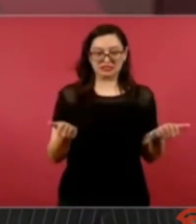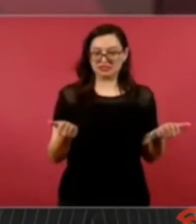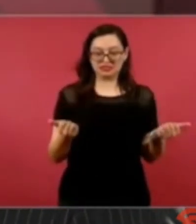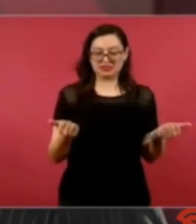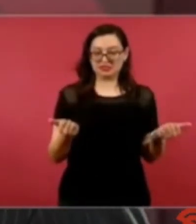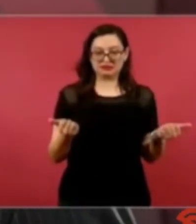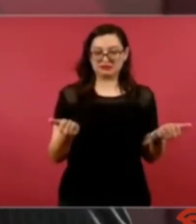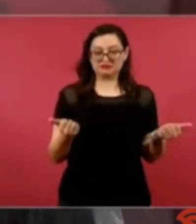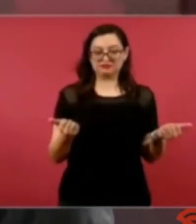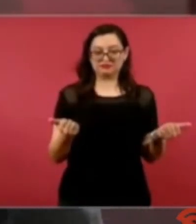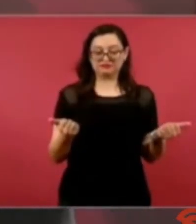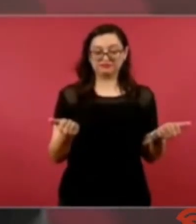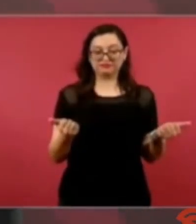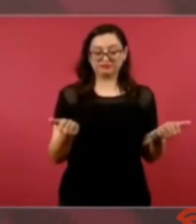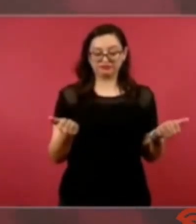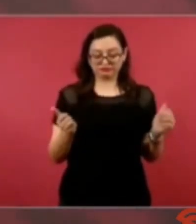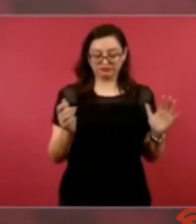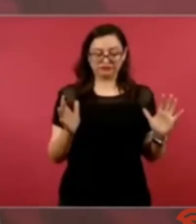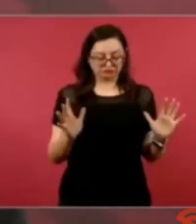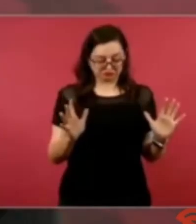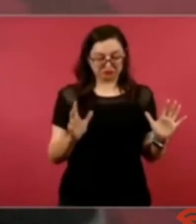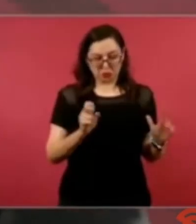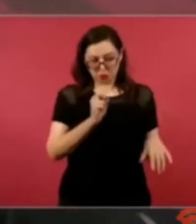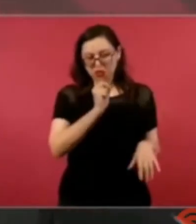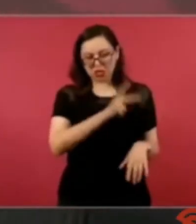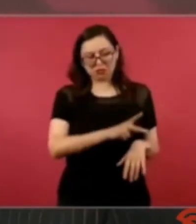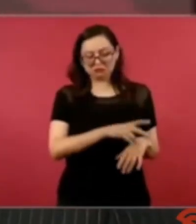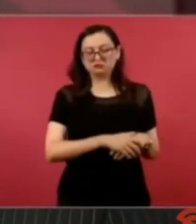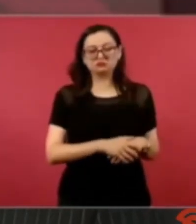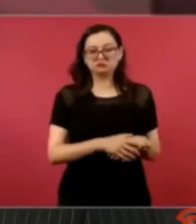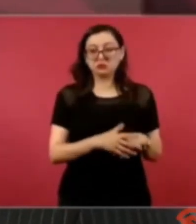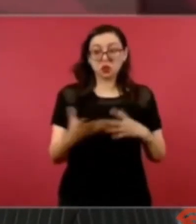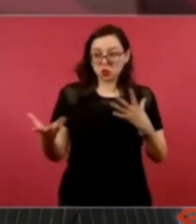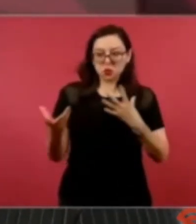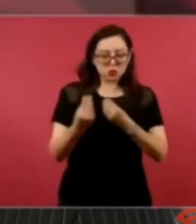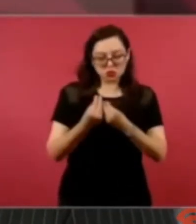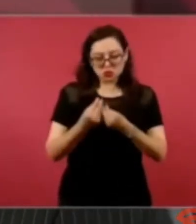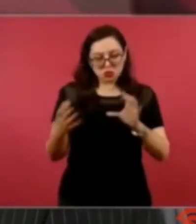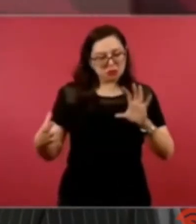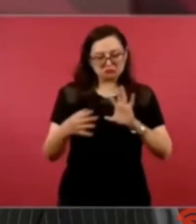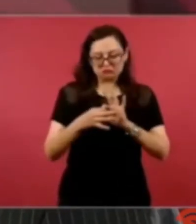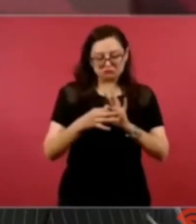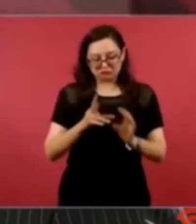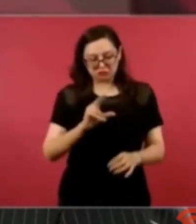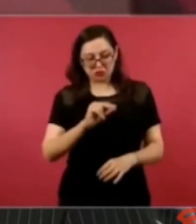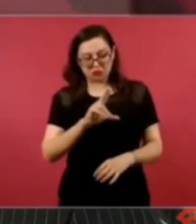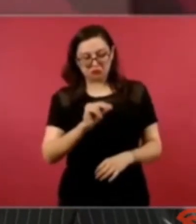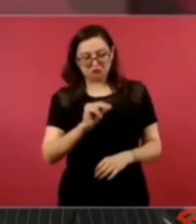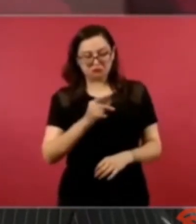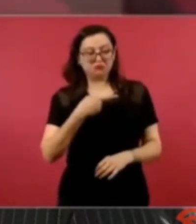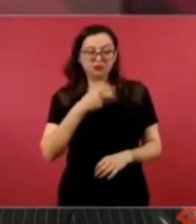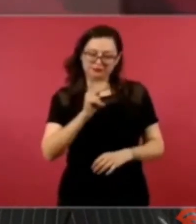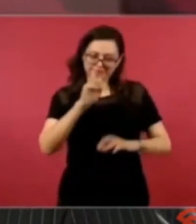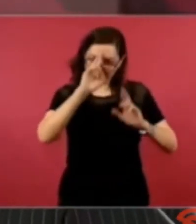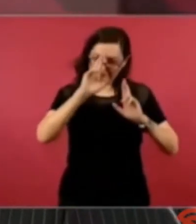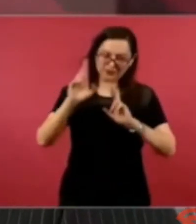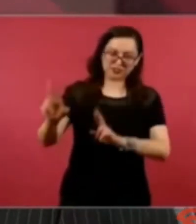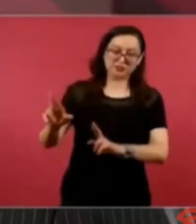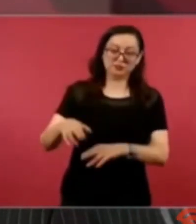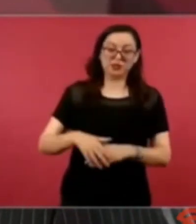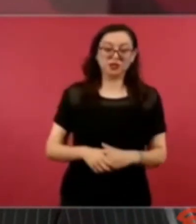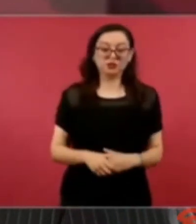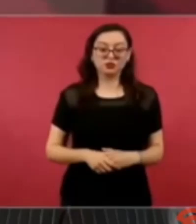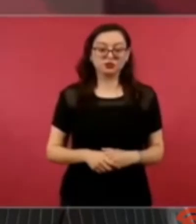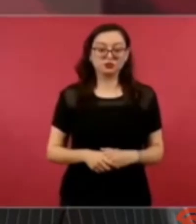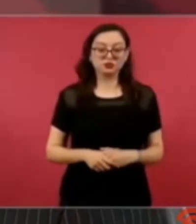pues cuando menos respetar al pueblo no sentirnos